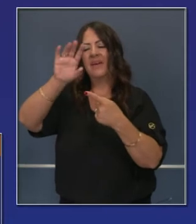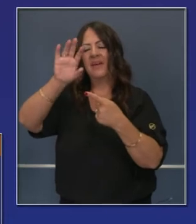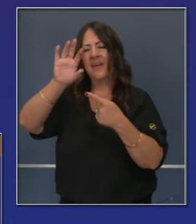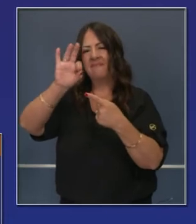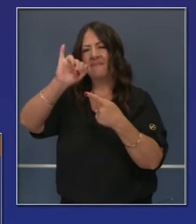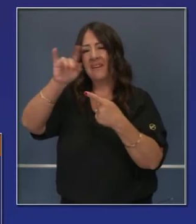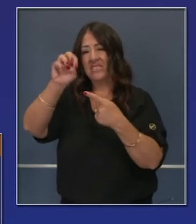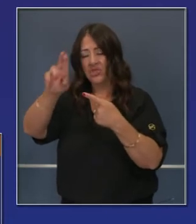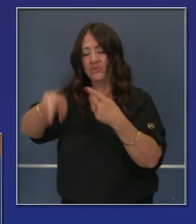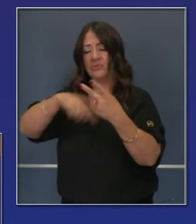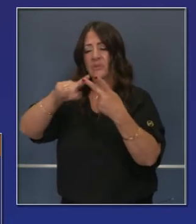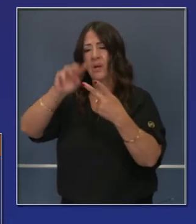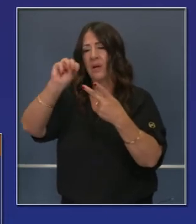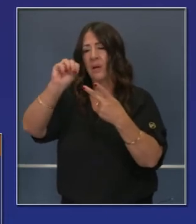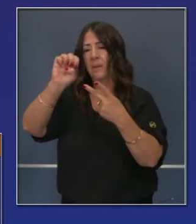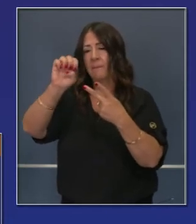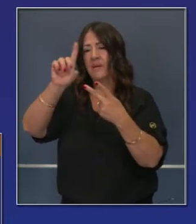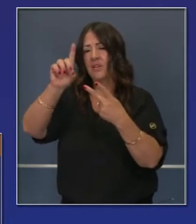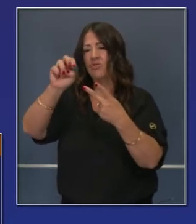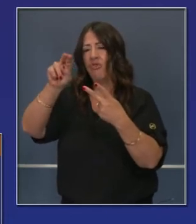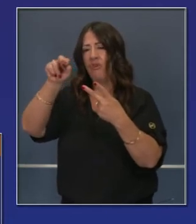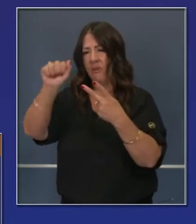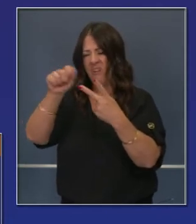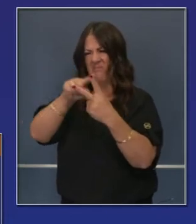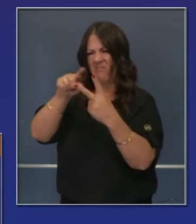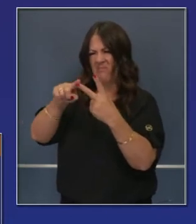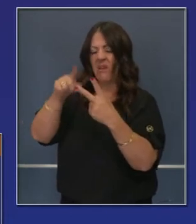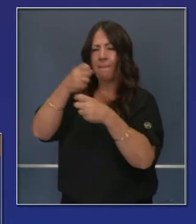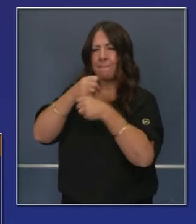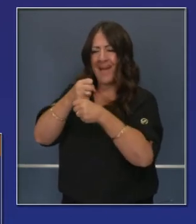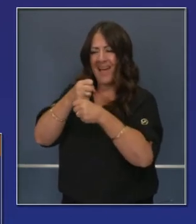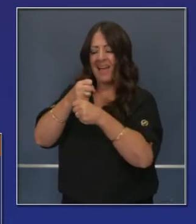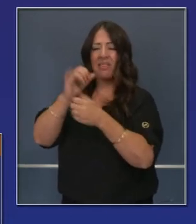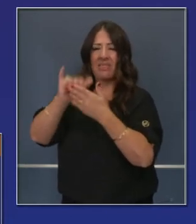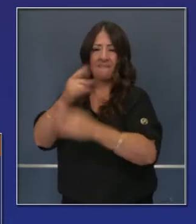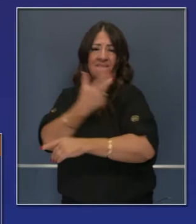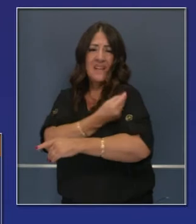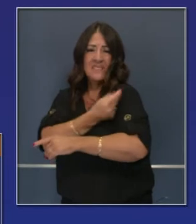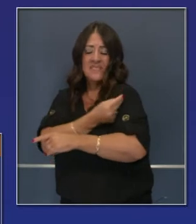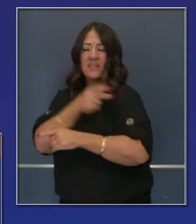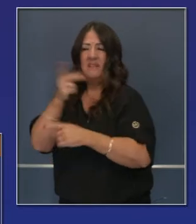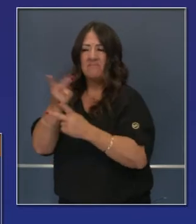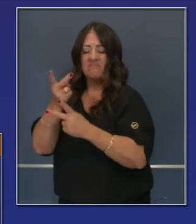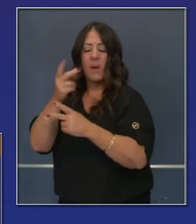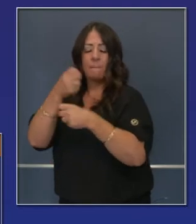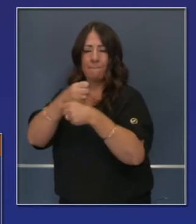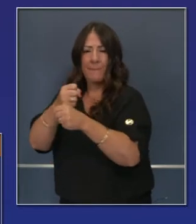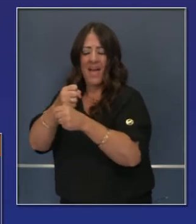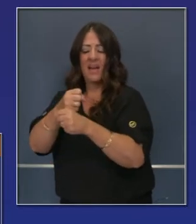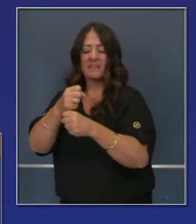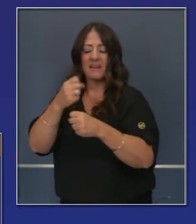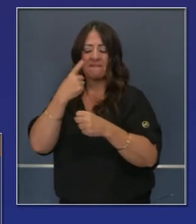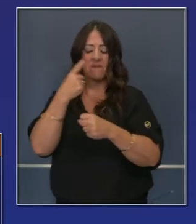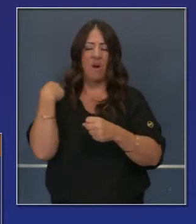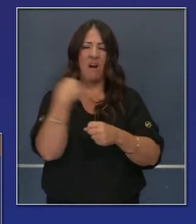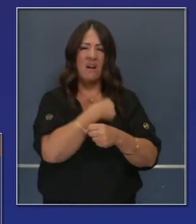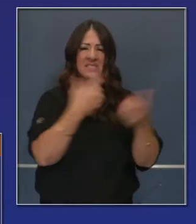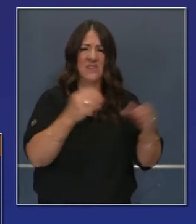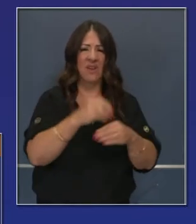compañías, están hablando de un número X de millones de vacunas disponibles para los Estados Unidos.